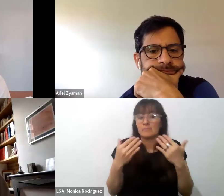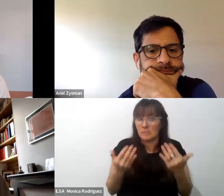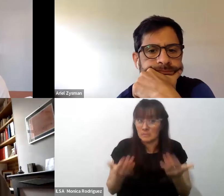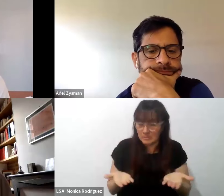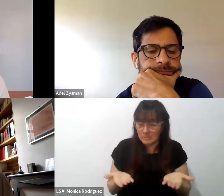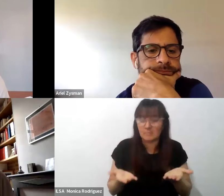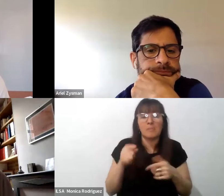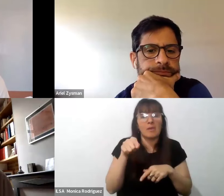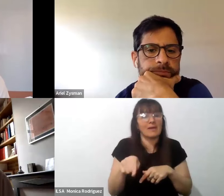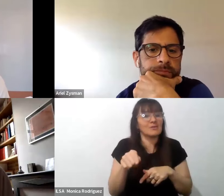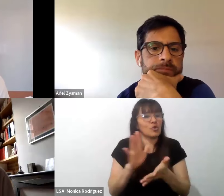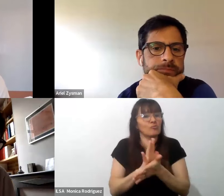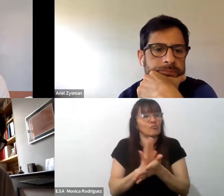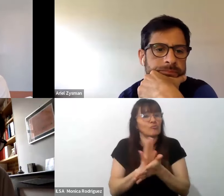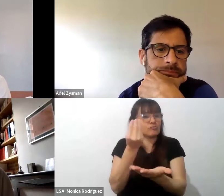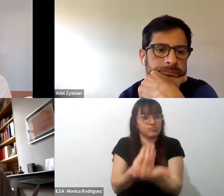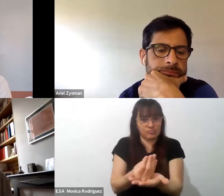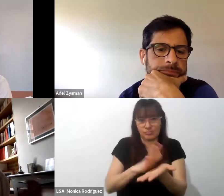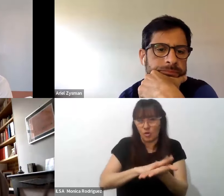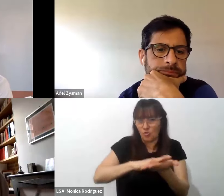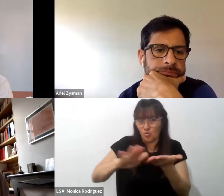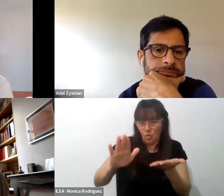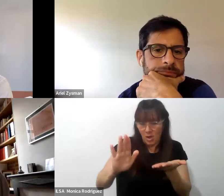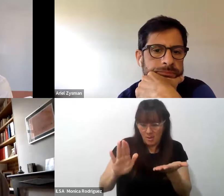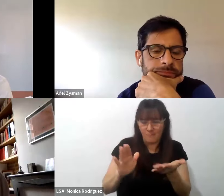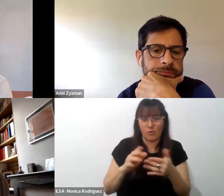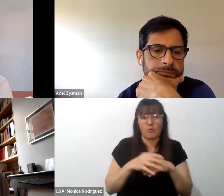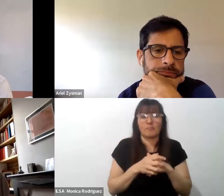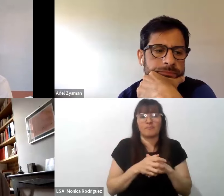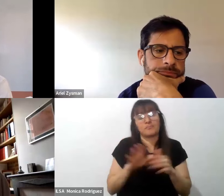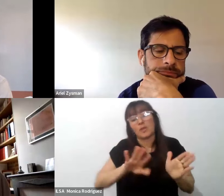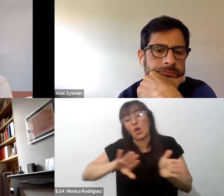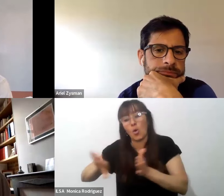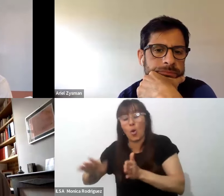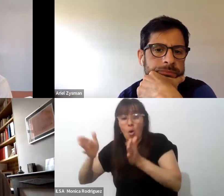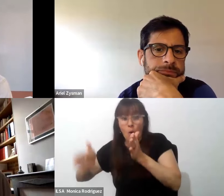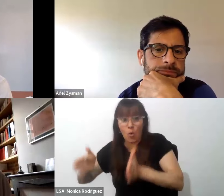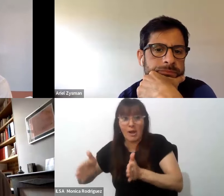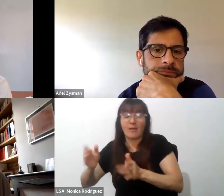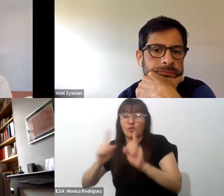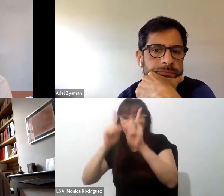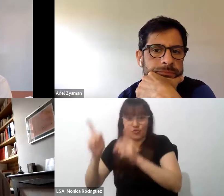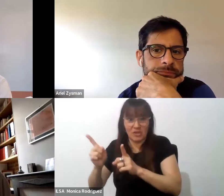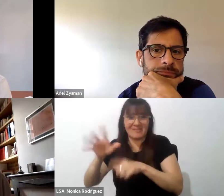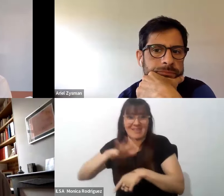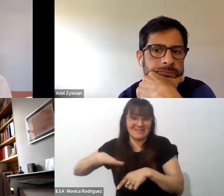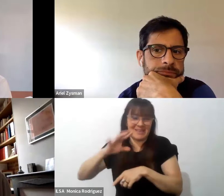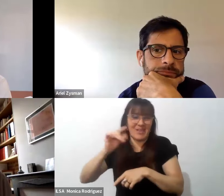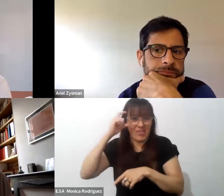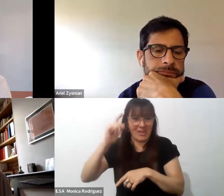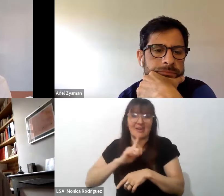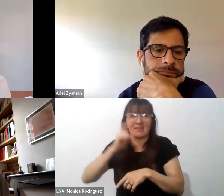nuevo posicionamiento por un lado de los docentes de terreno y de los investigadores